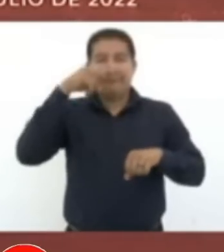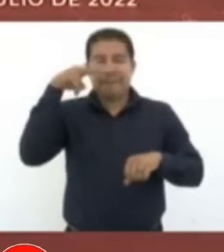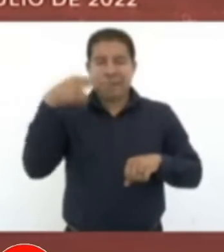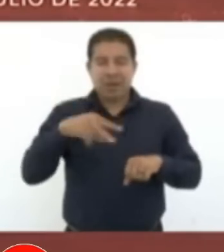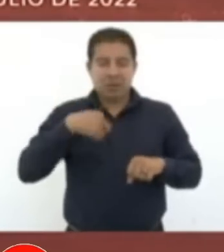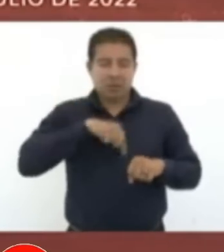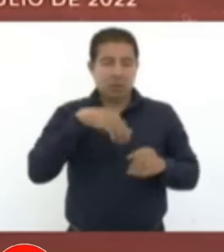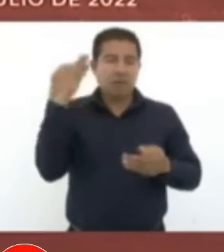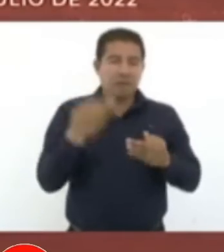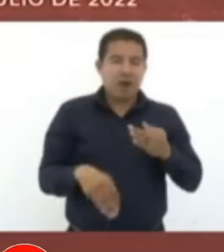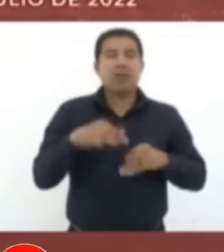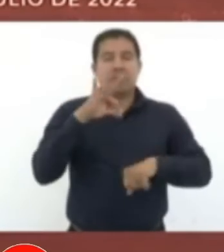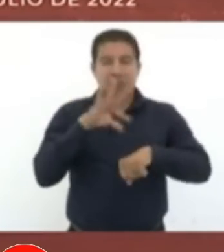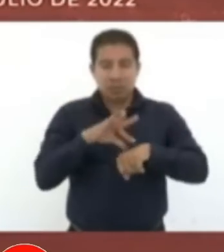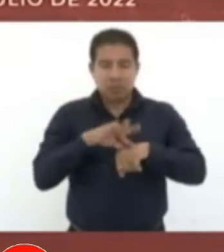ni tenemos los especialistas.